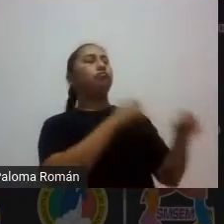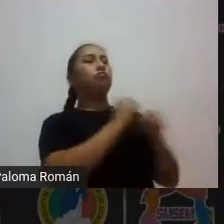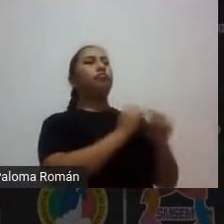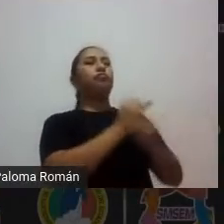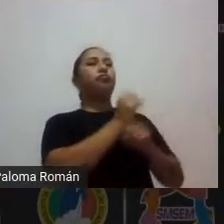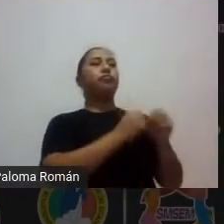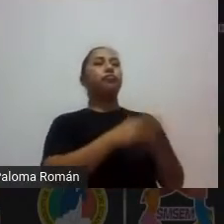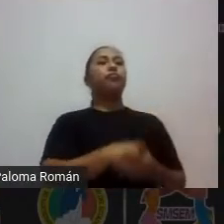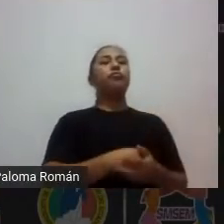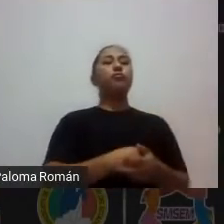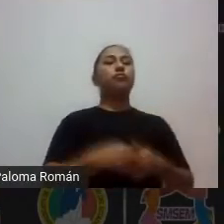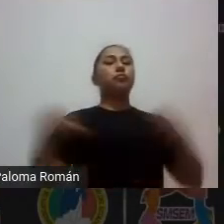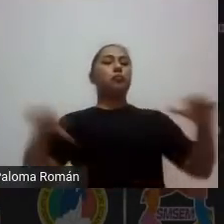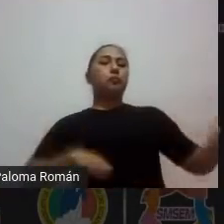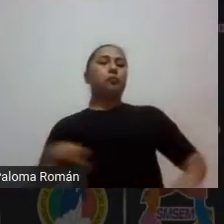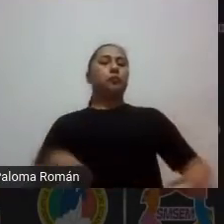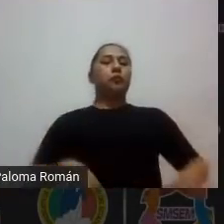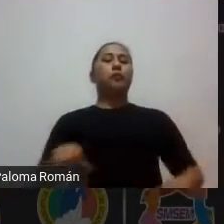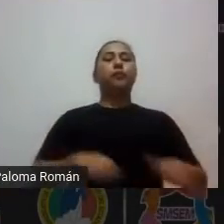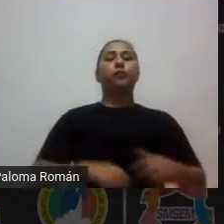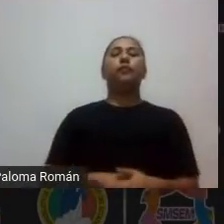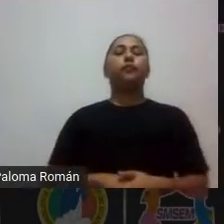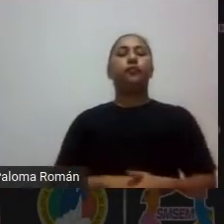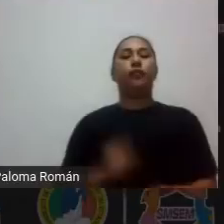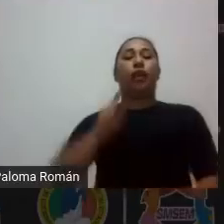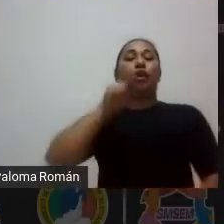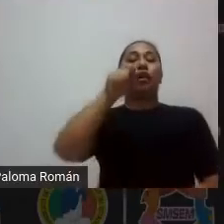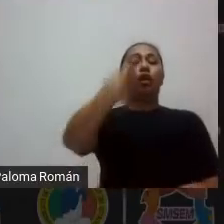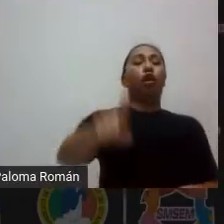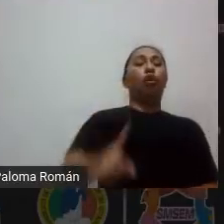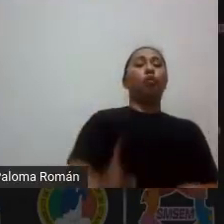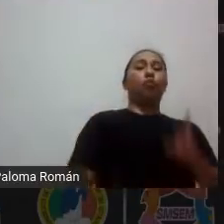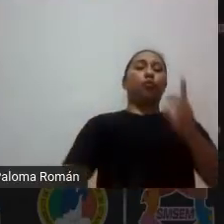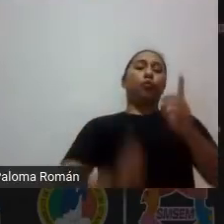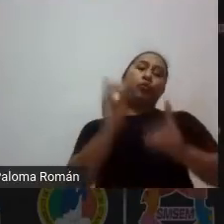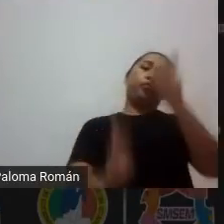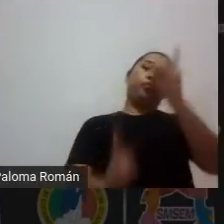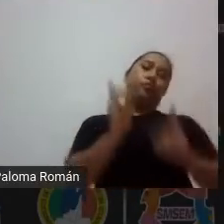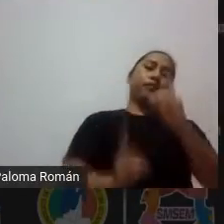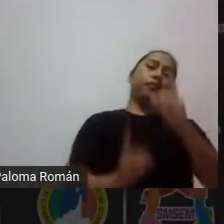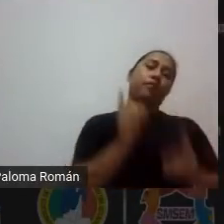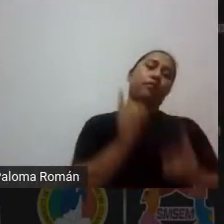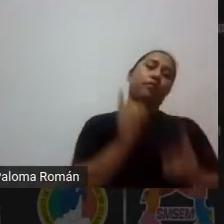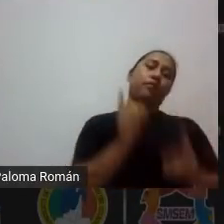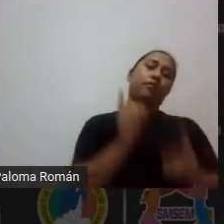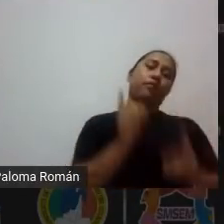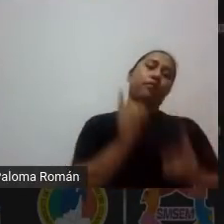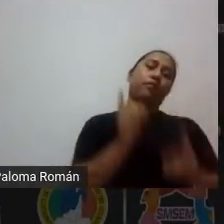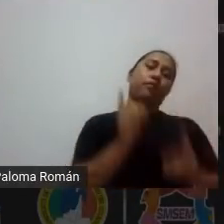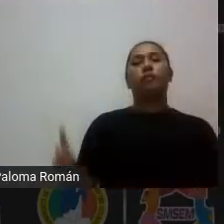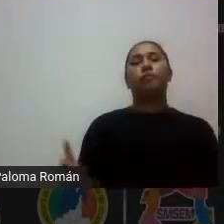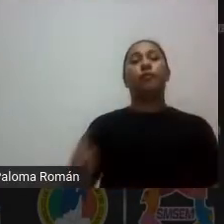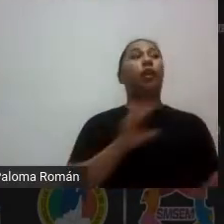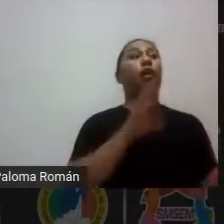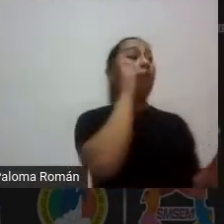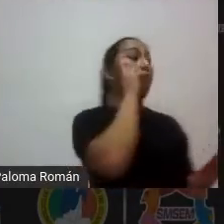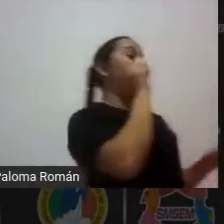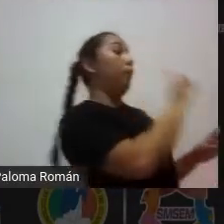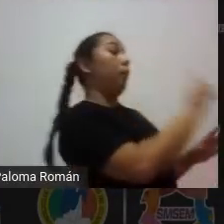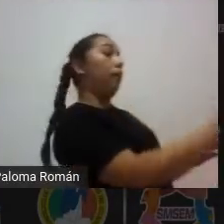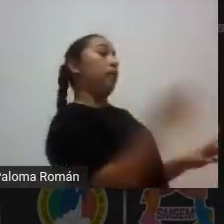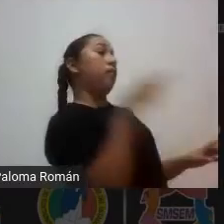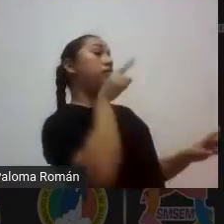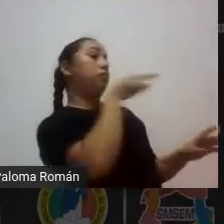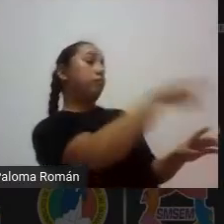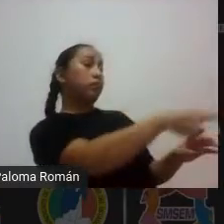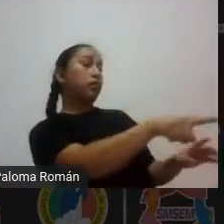la estrategia didáctica ok y tú decides qué tan nutrido ellos van marcando pautas fíjese maestro usted no nos dijo eso pero